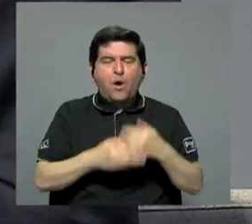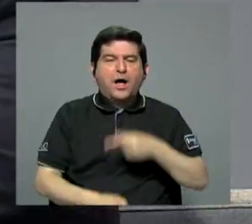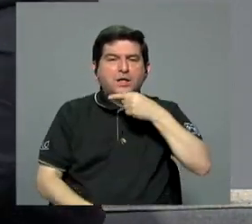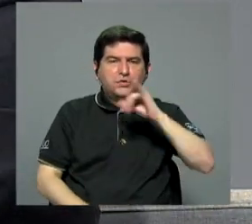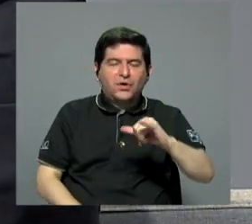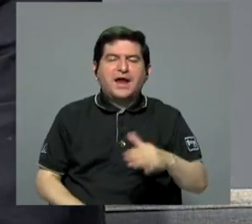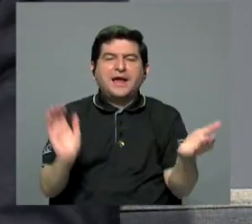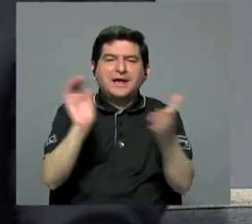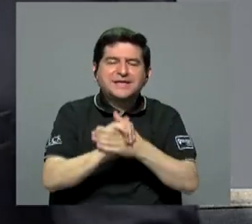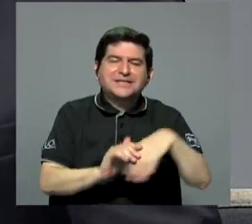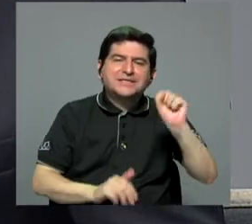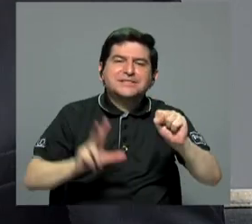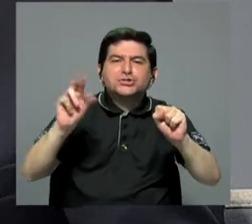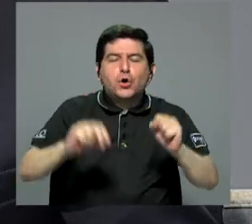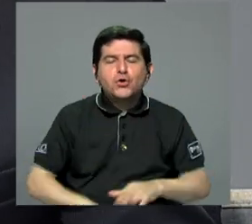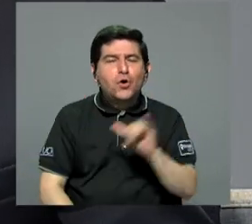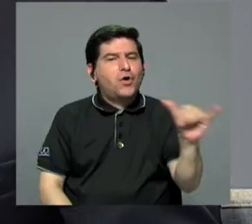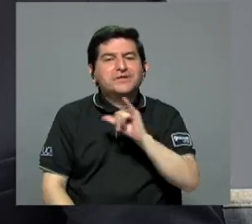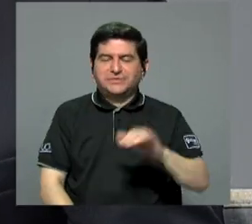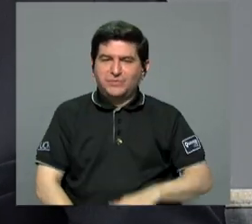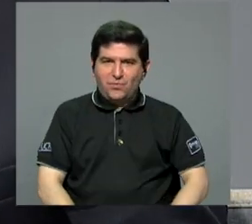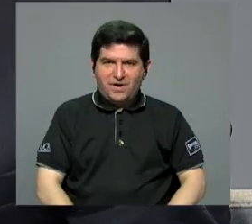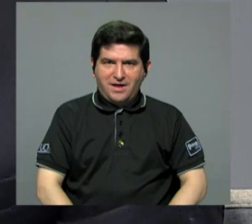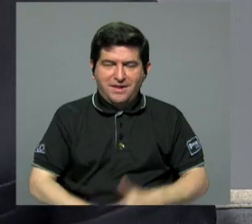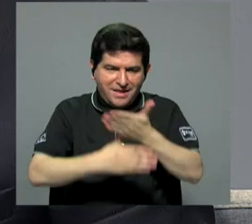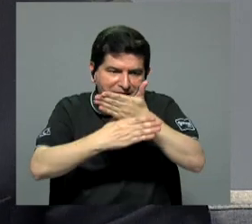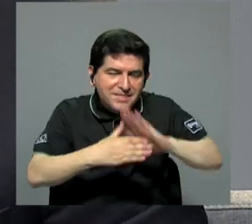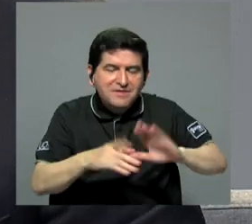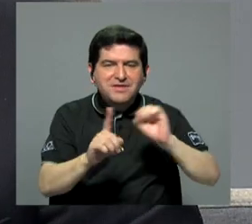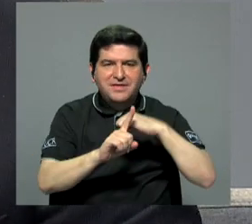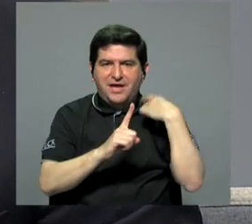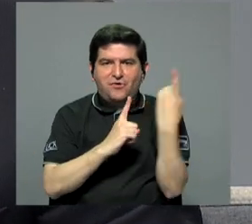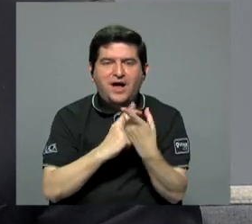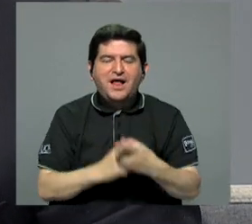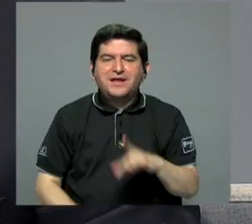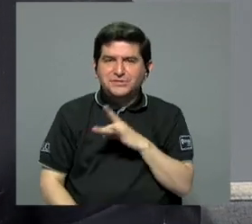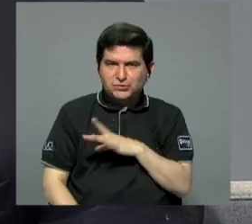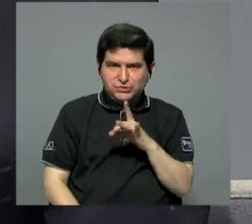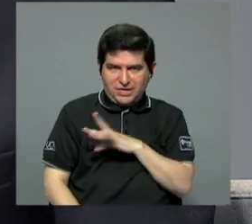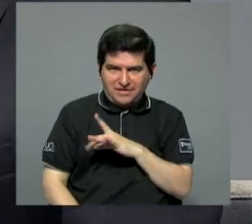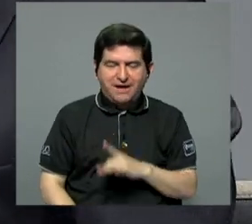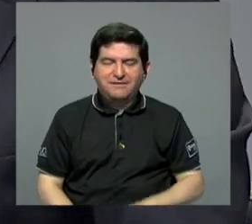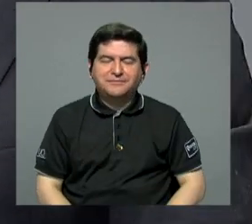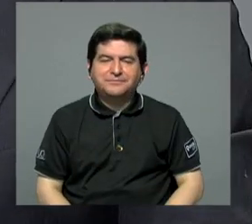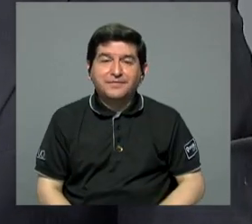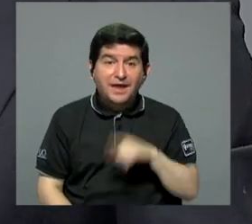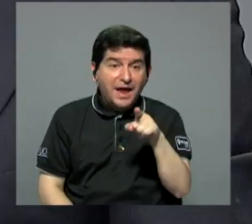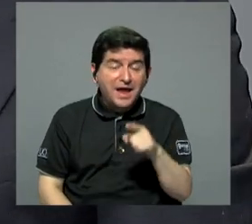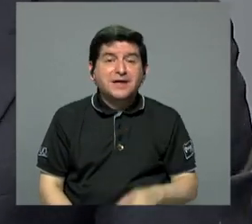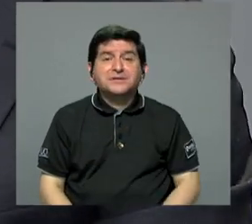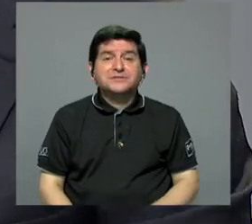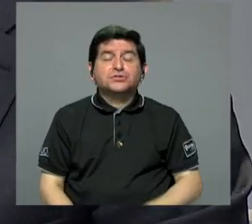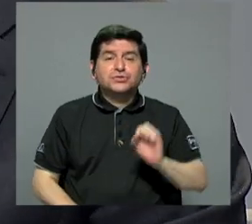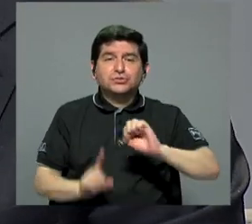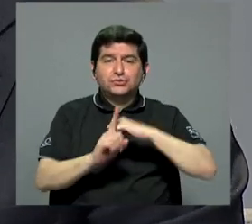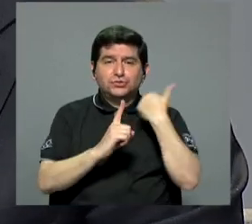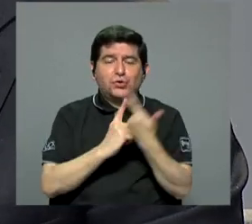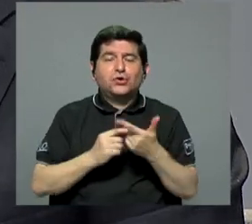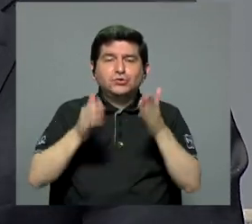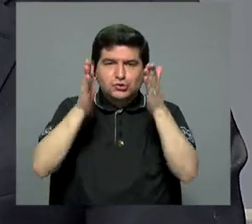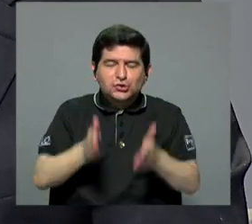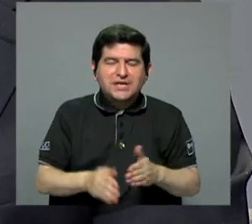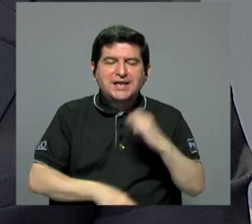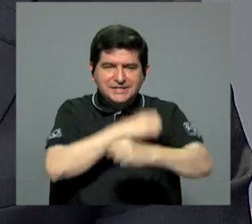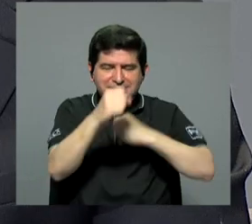gays se casan o no se casan. Es lo mismo, dividieron a la sociedad chilena. Eso es lo que vienen a hacer los socialistas del siglo